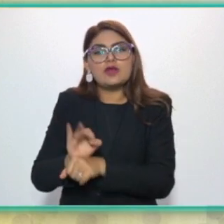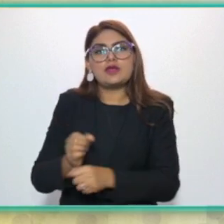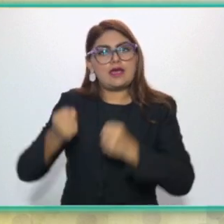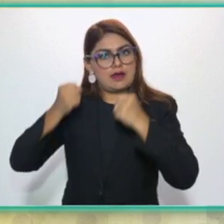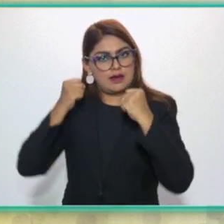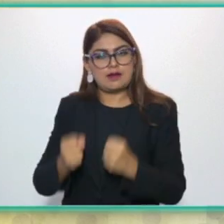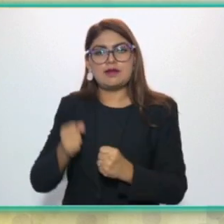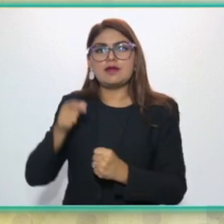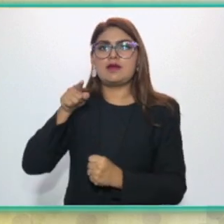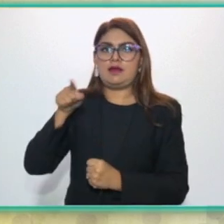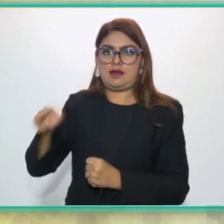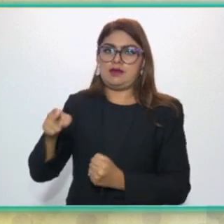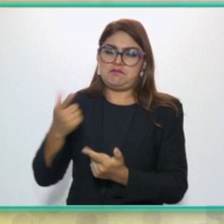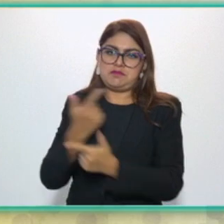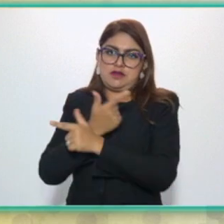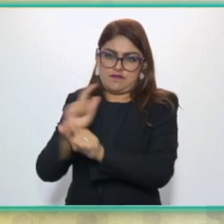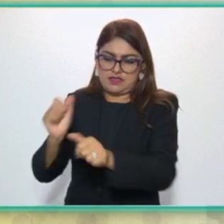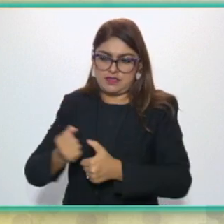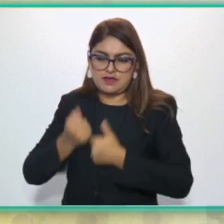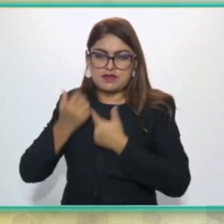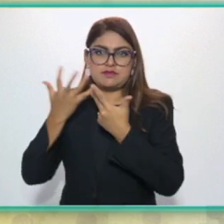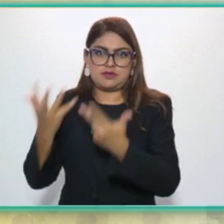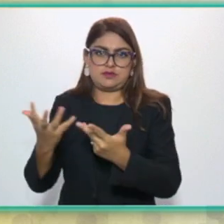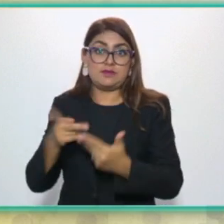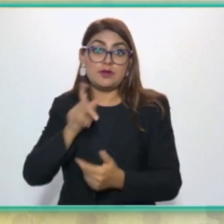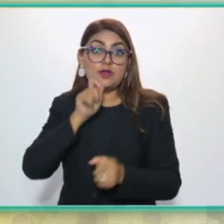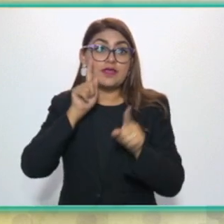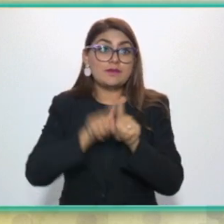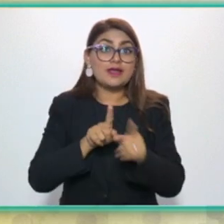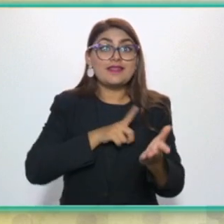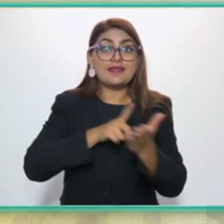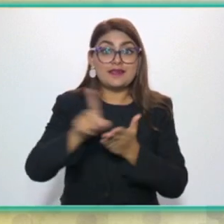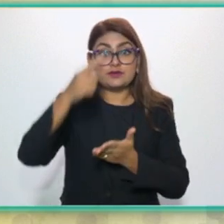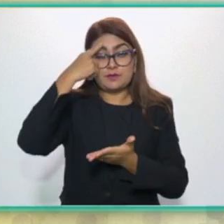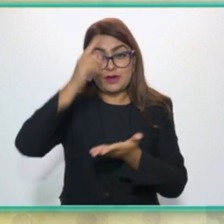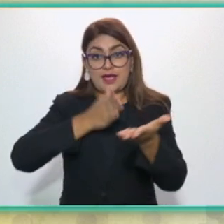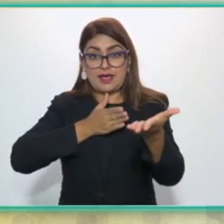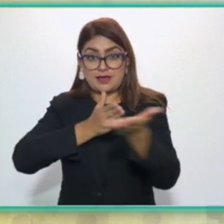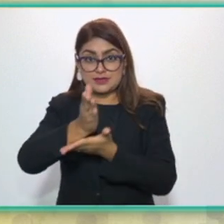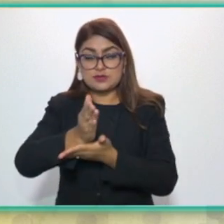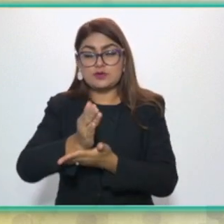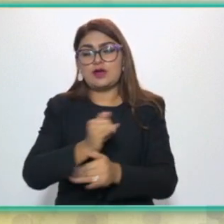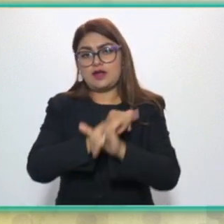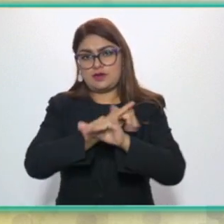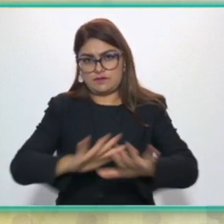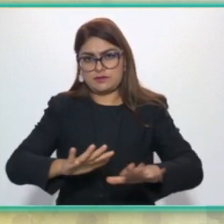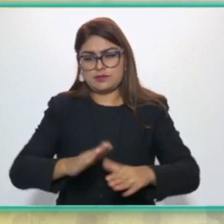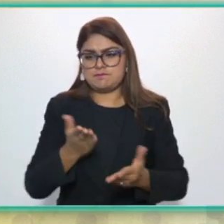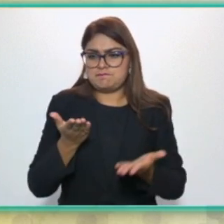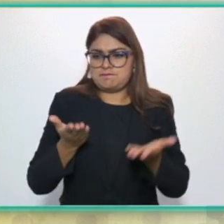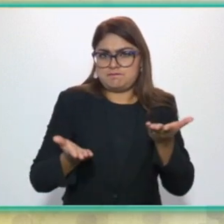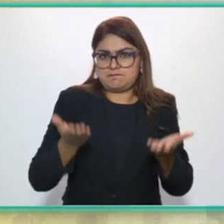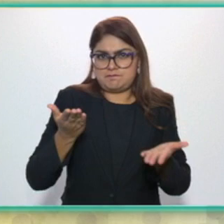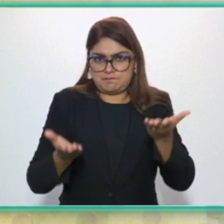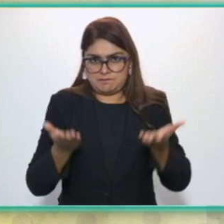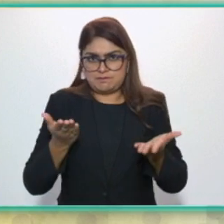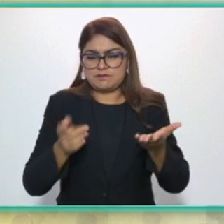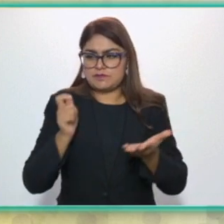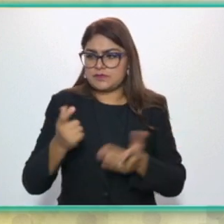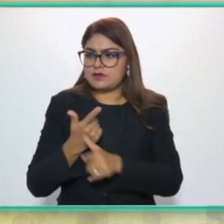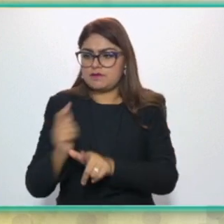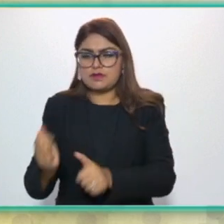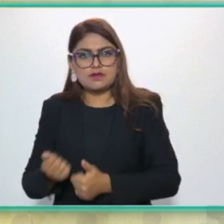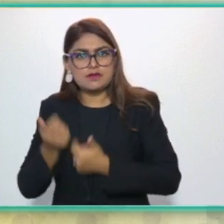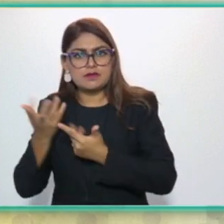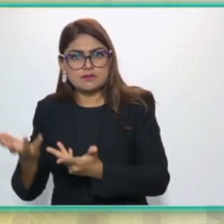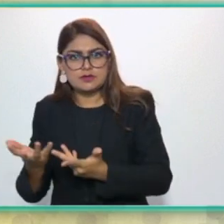de expresión y, en consecuencia, garantizar el derecho de acceso a la información. El equilibrio entre la libertad